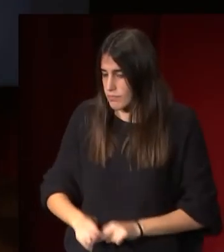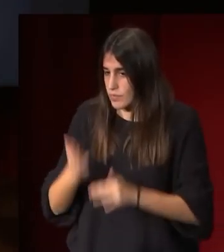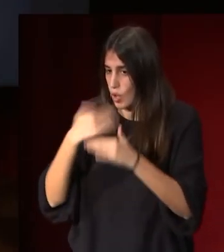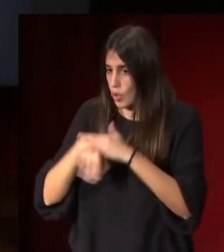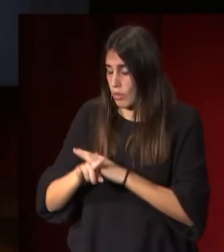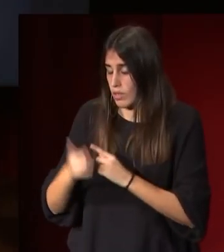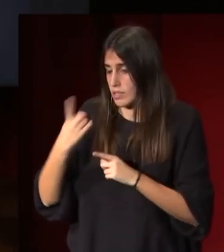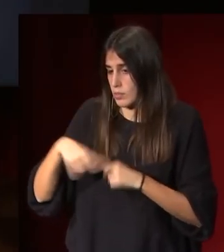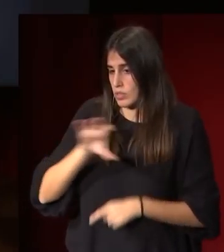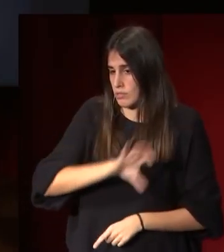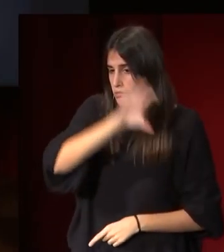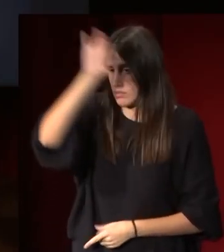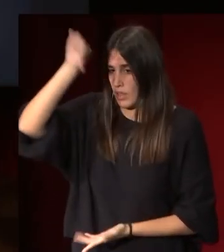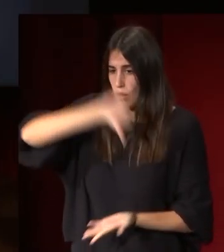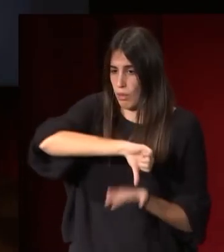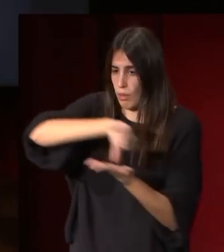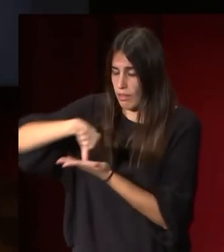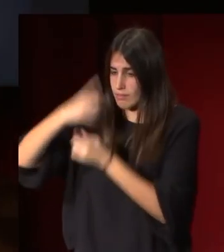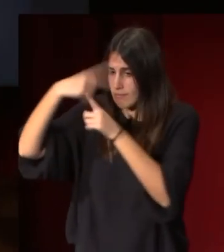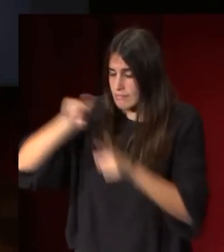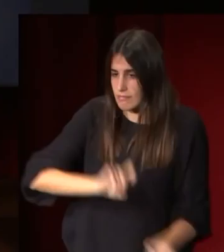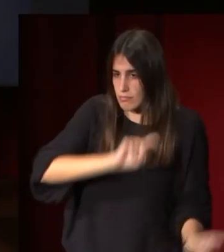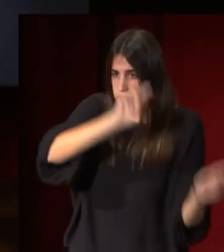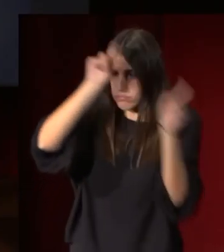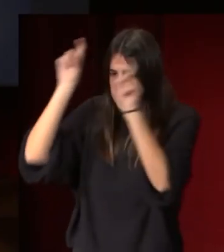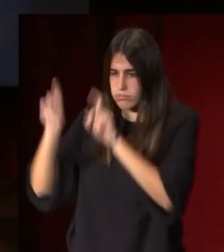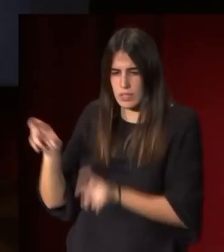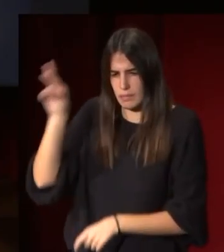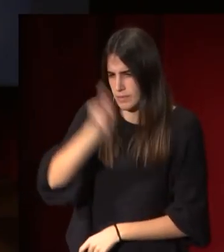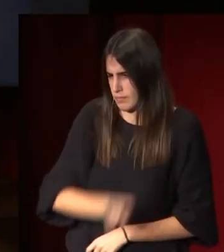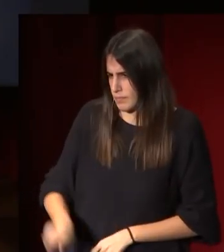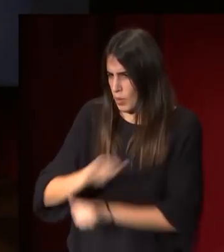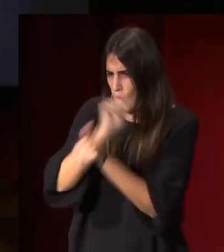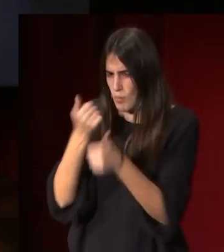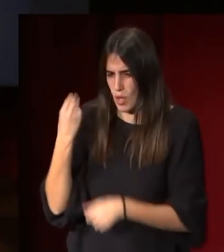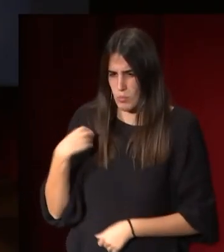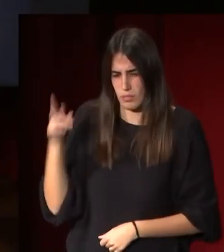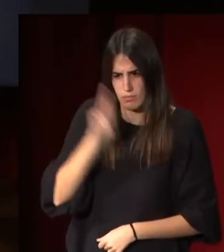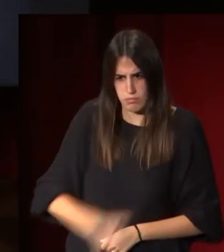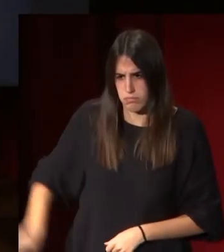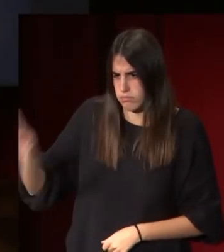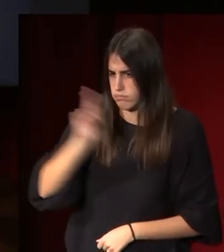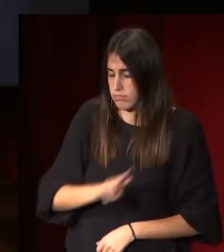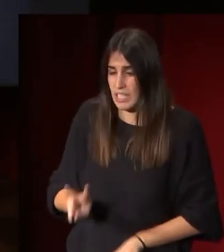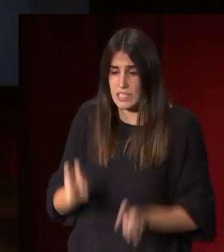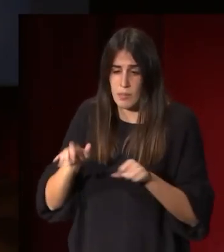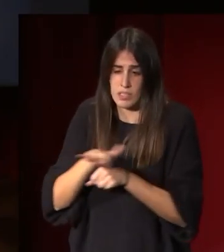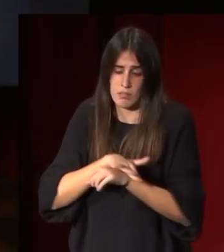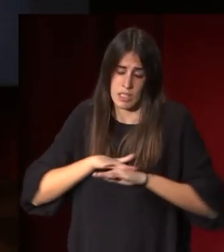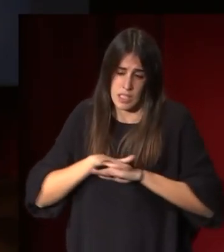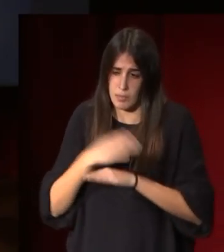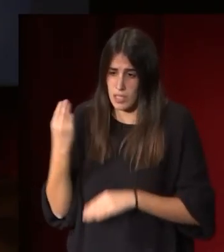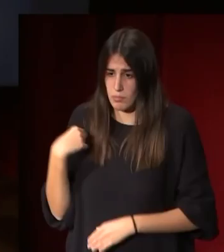repartido por otras ciudades pero que son modelos que se repiten insistentemente fundamentalmente temas como el